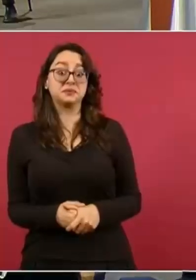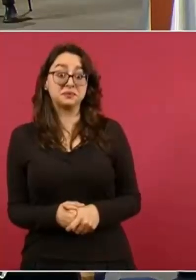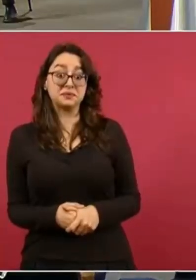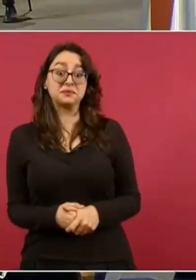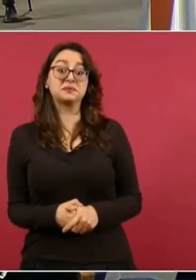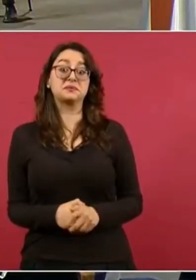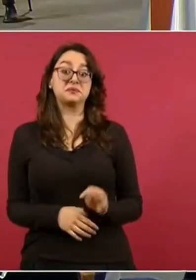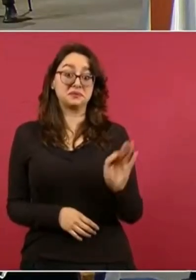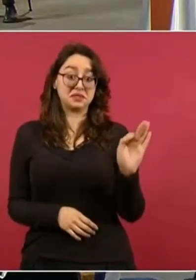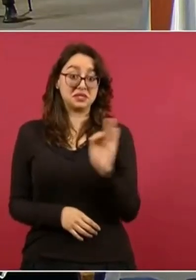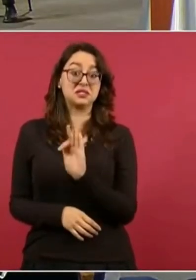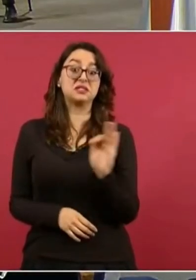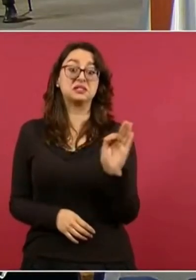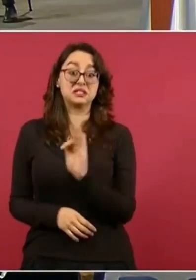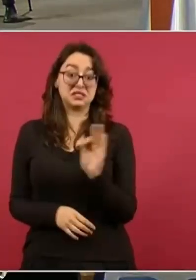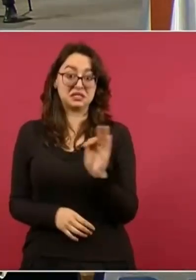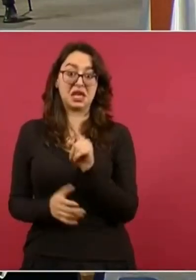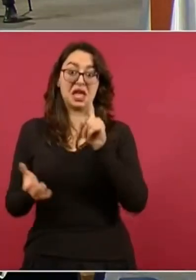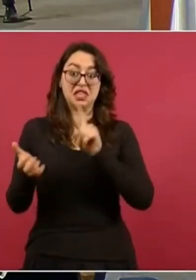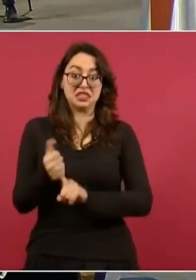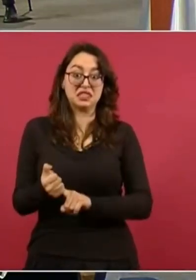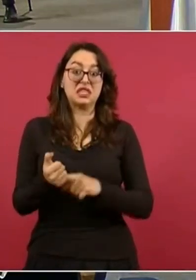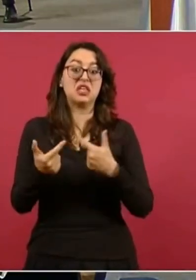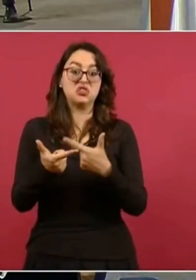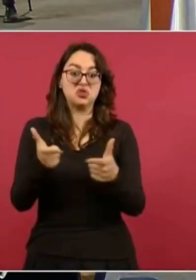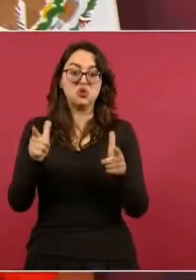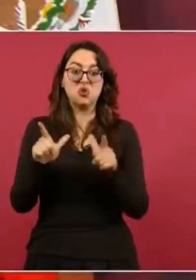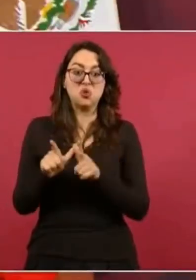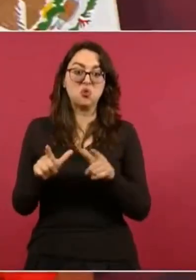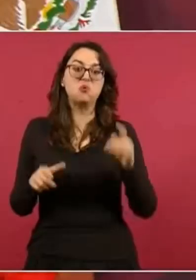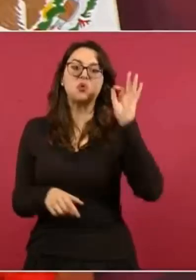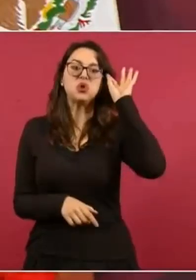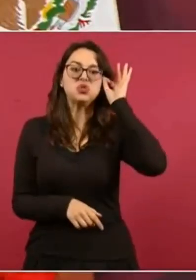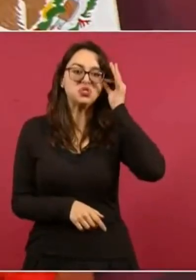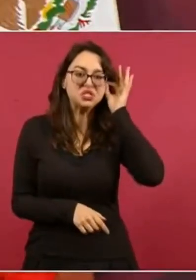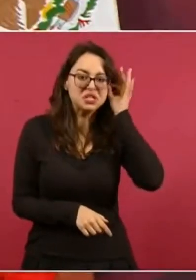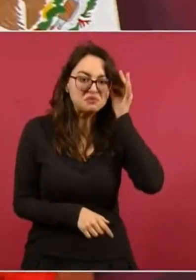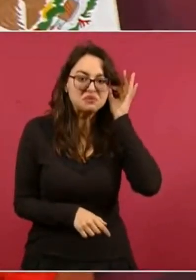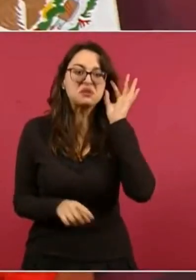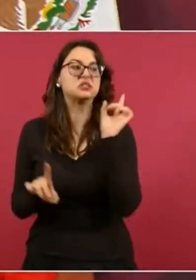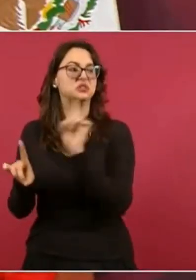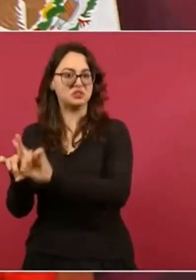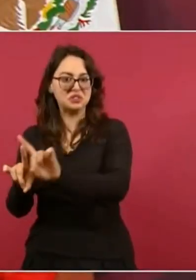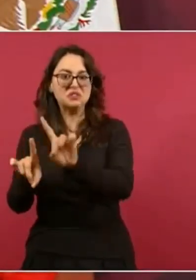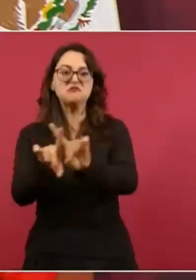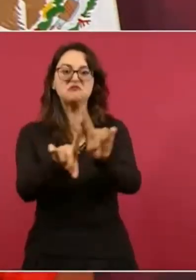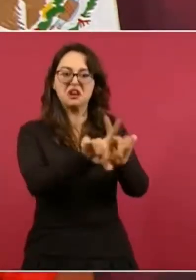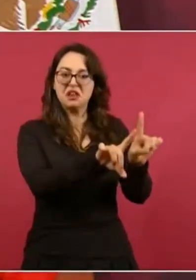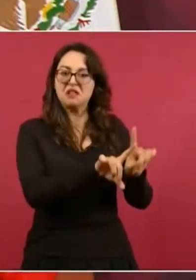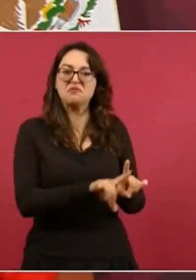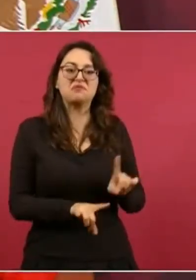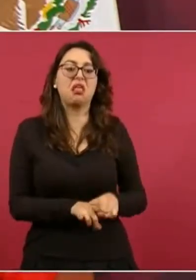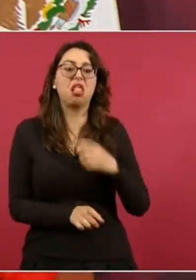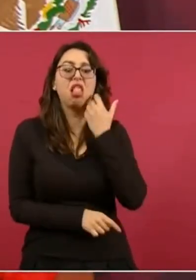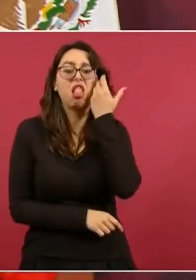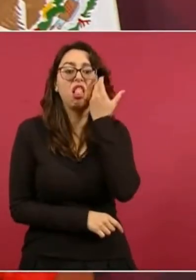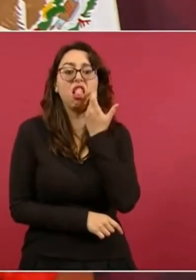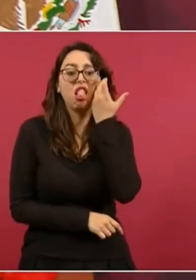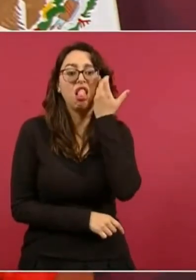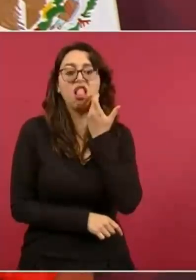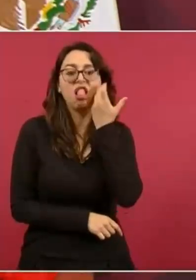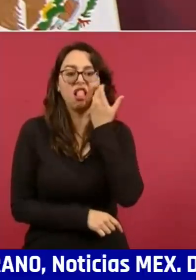detrás de la recua esta de los ambiscones. Los albados. Y sí, los que se la pasan